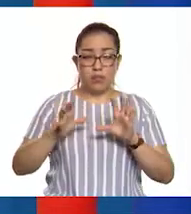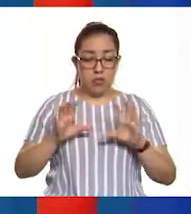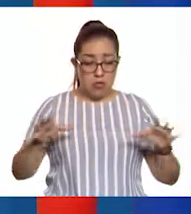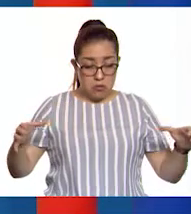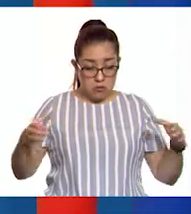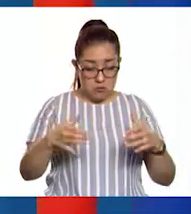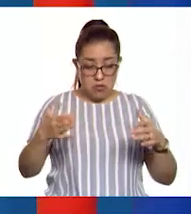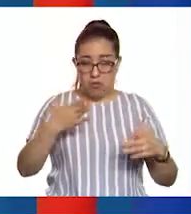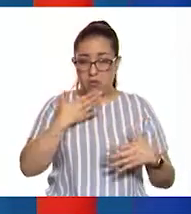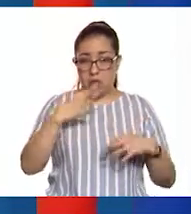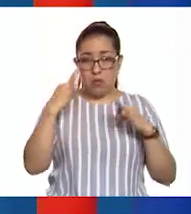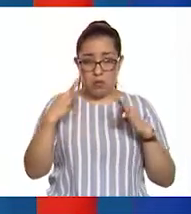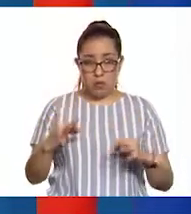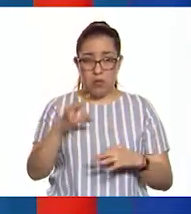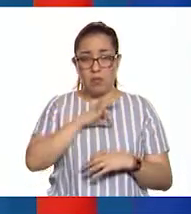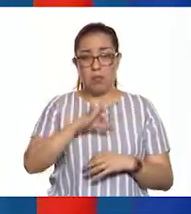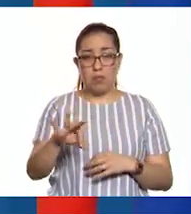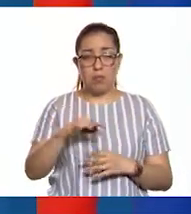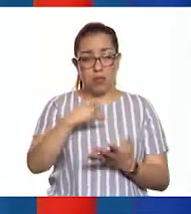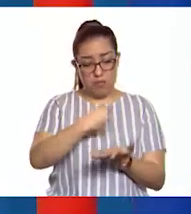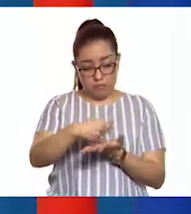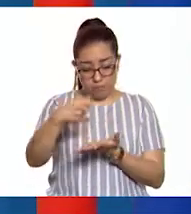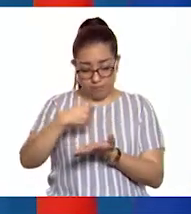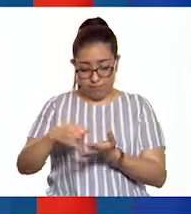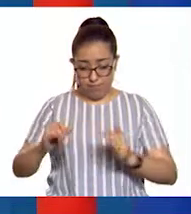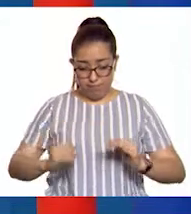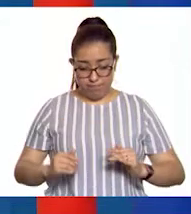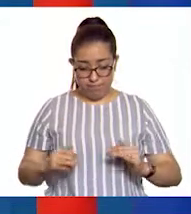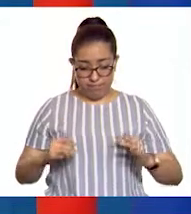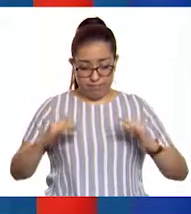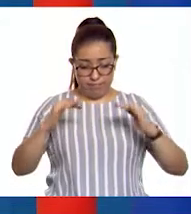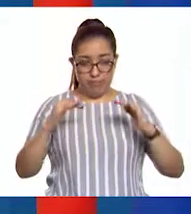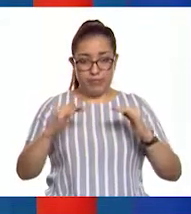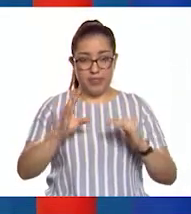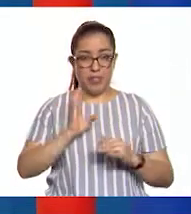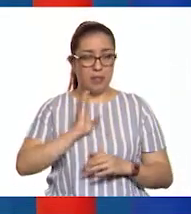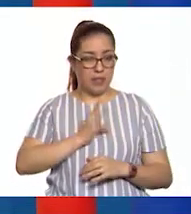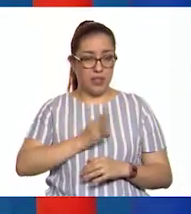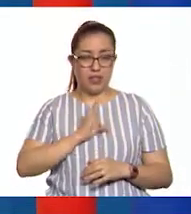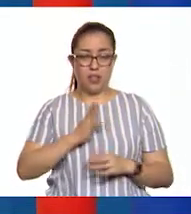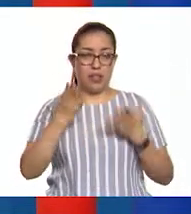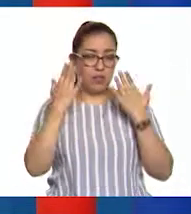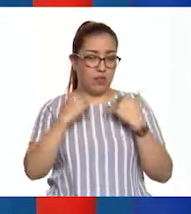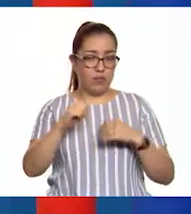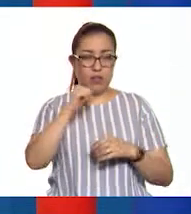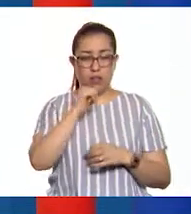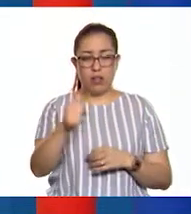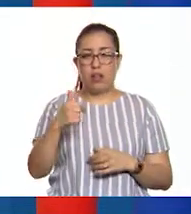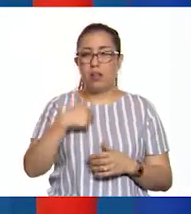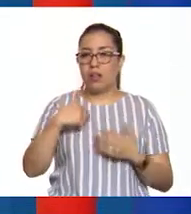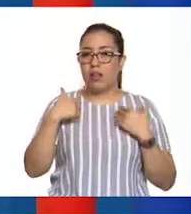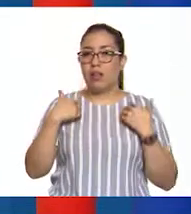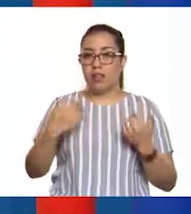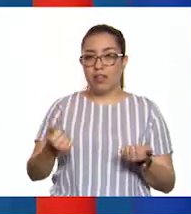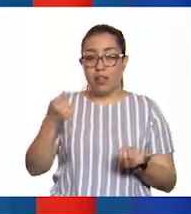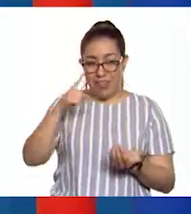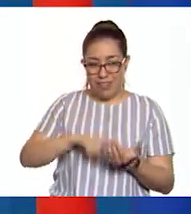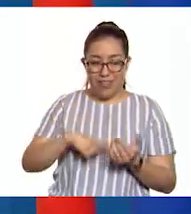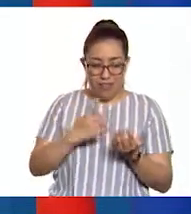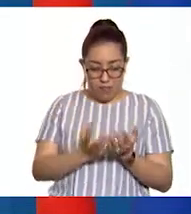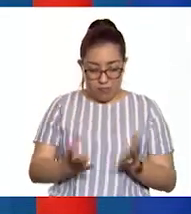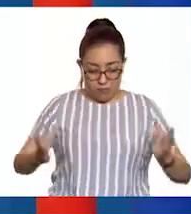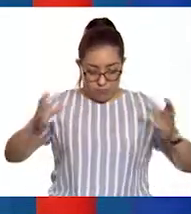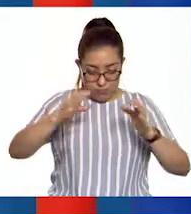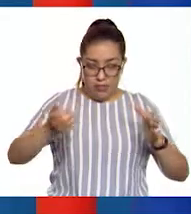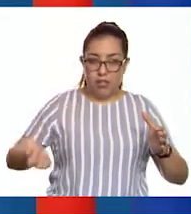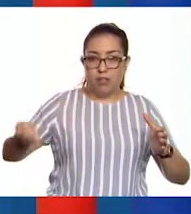su crecimiento y libres de bacterias. Lo que entiendo es que solo hay que agregar a cada bolsa con paja la cantidad de